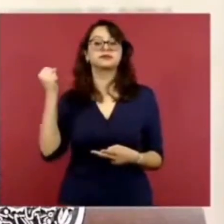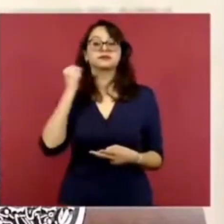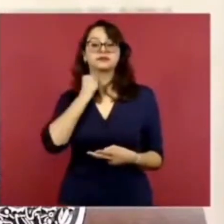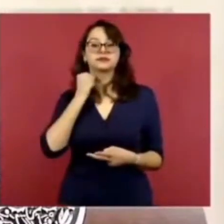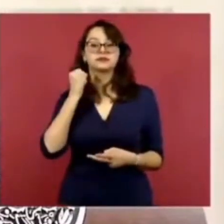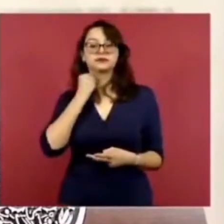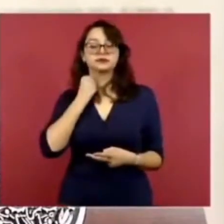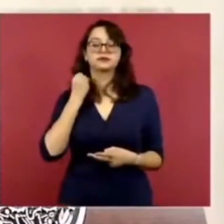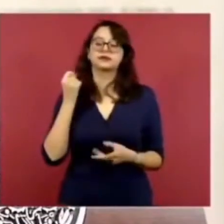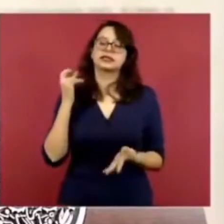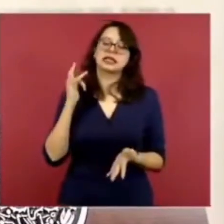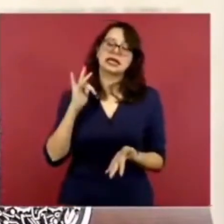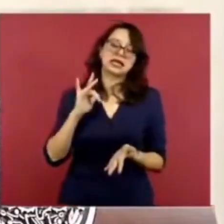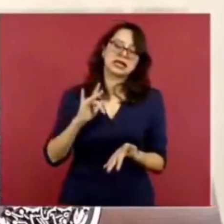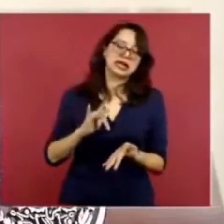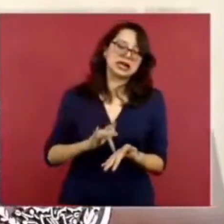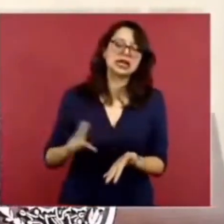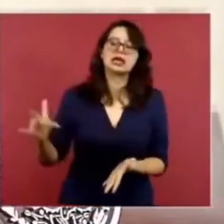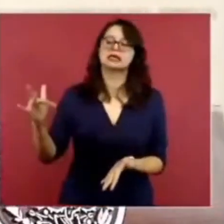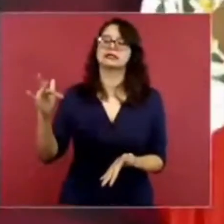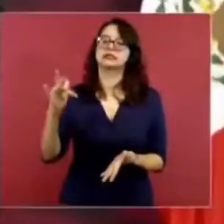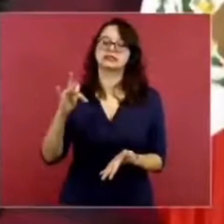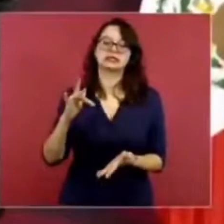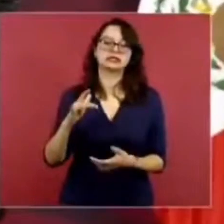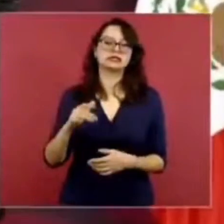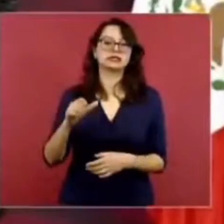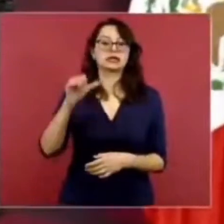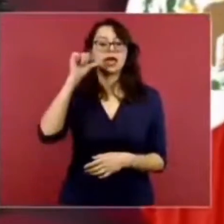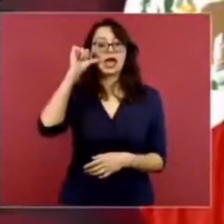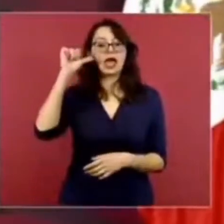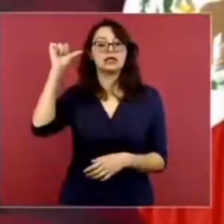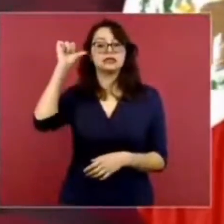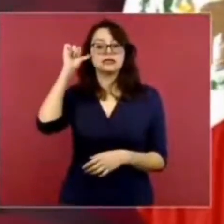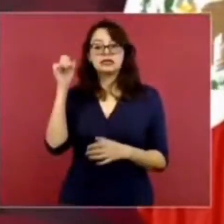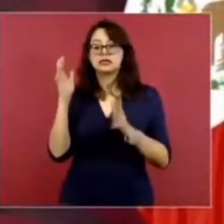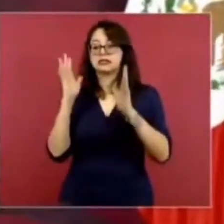la ley de ingresos.